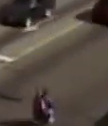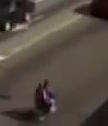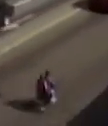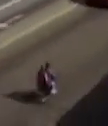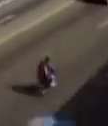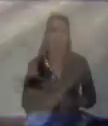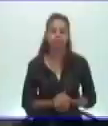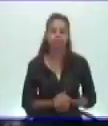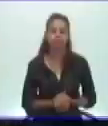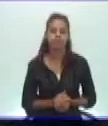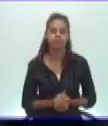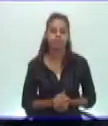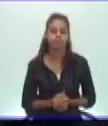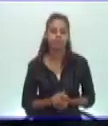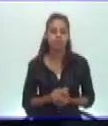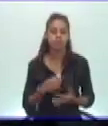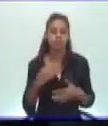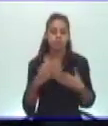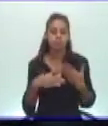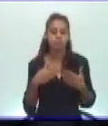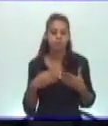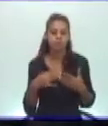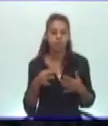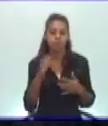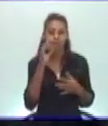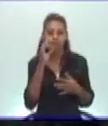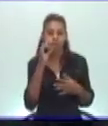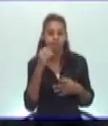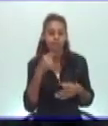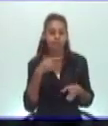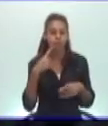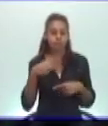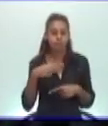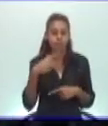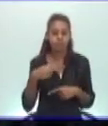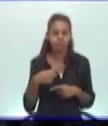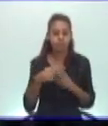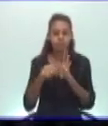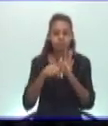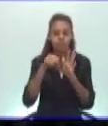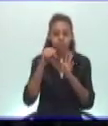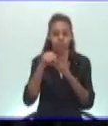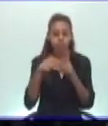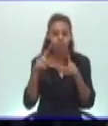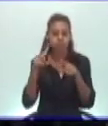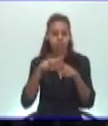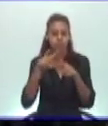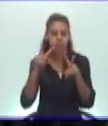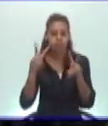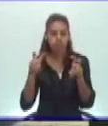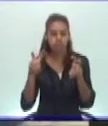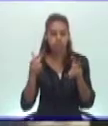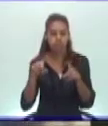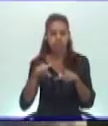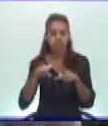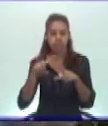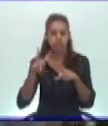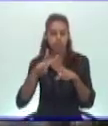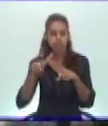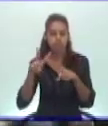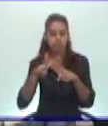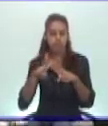A pesar de que el problema de la droga está continuamente en los medios de comunicación, desgraciadamente